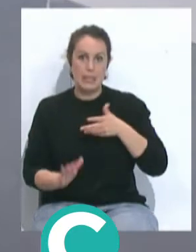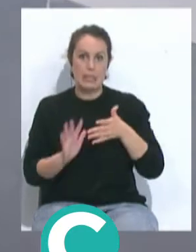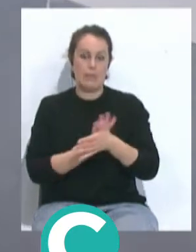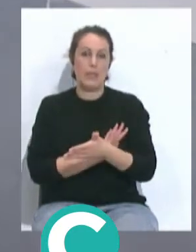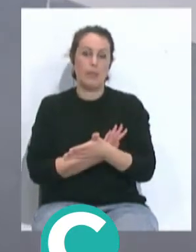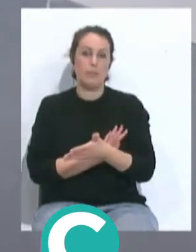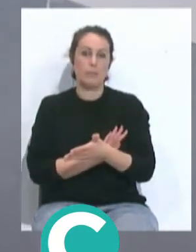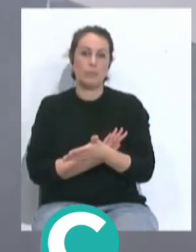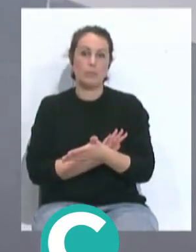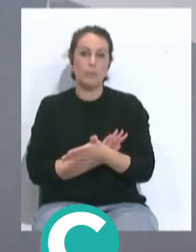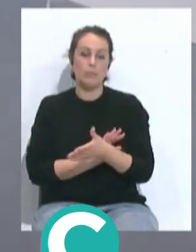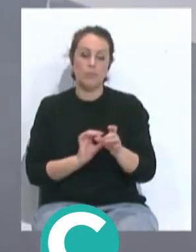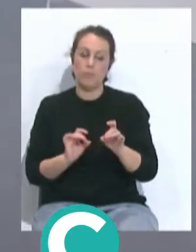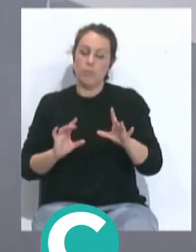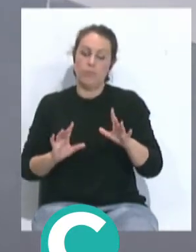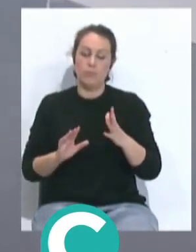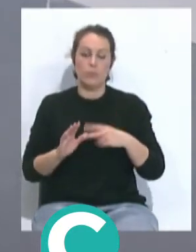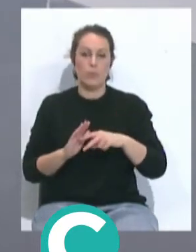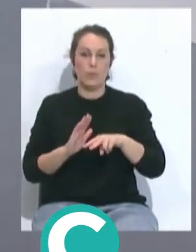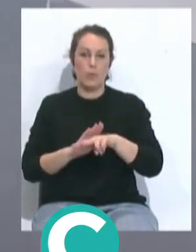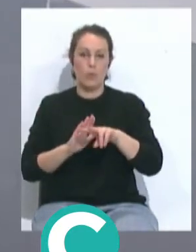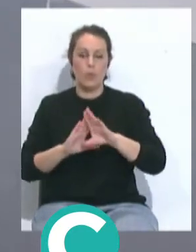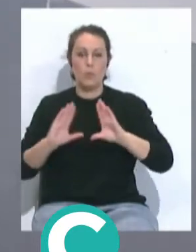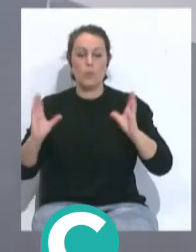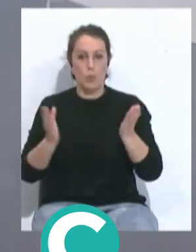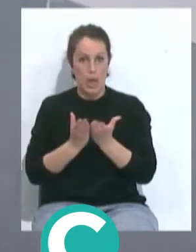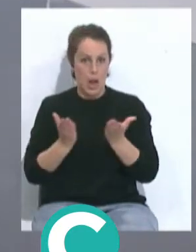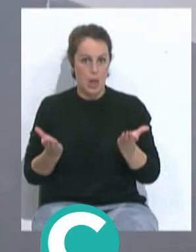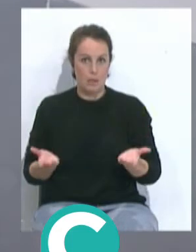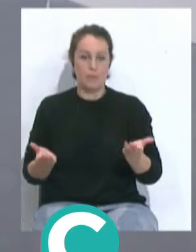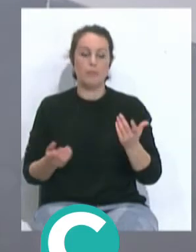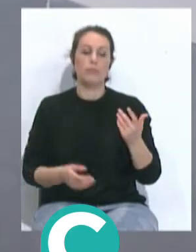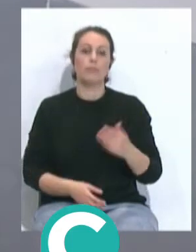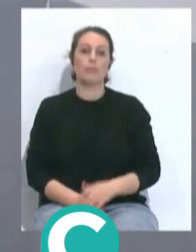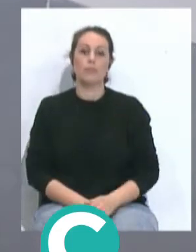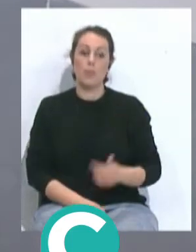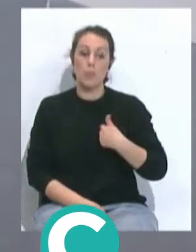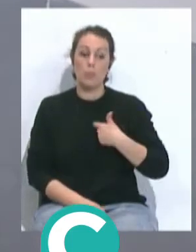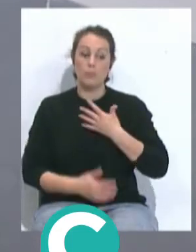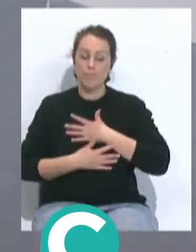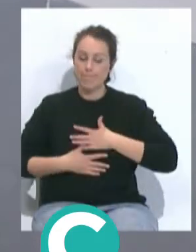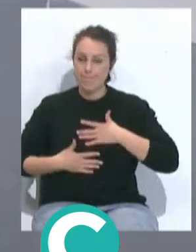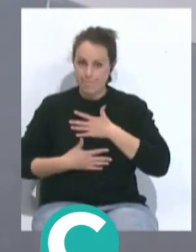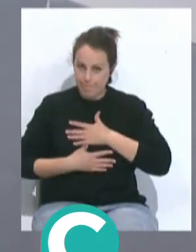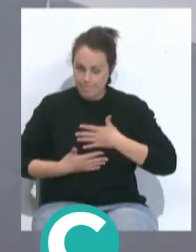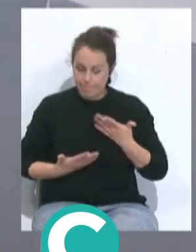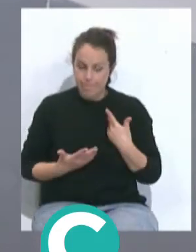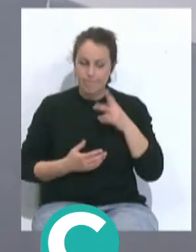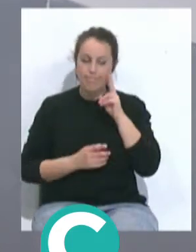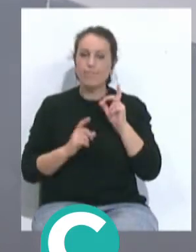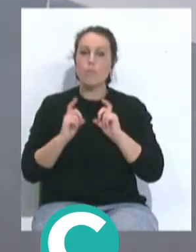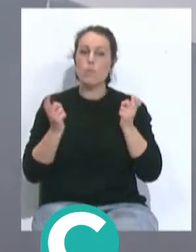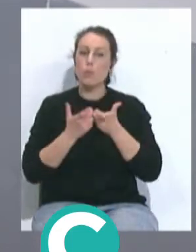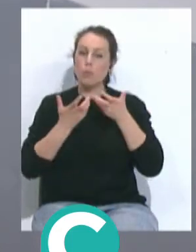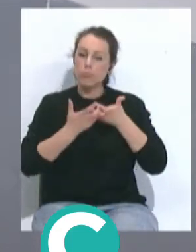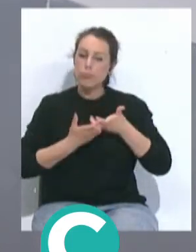también de lo más granado del fútbol mundial, con lo cual esa satisfacción nos queda de ver a un equipo